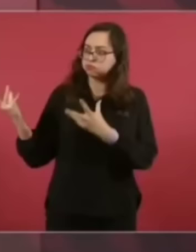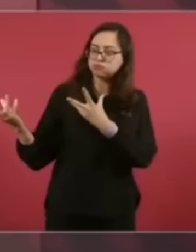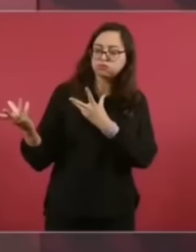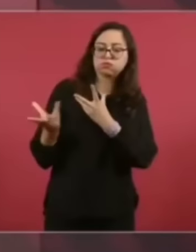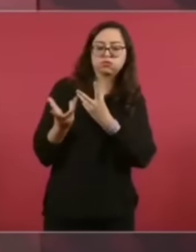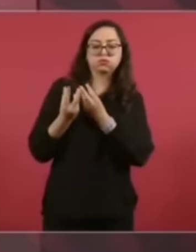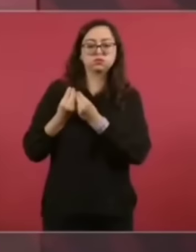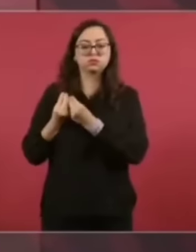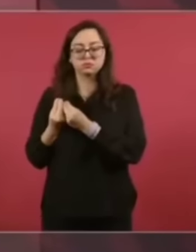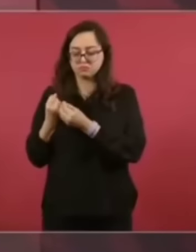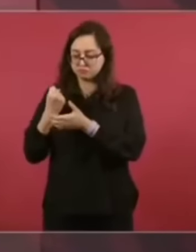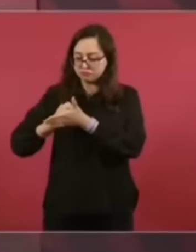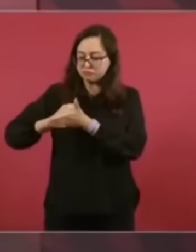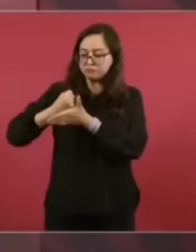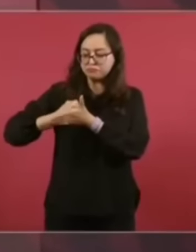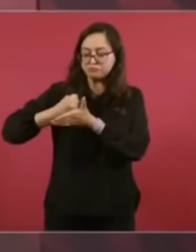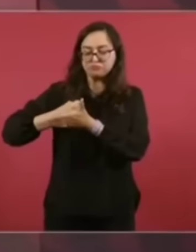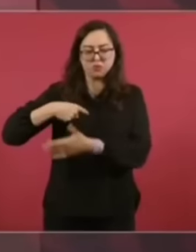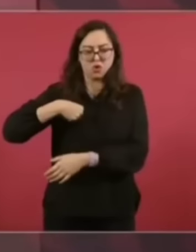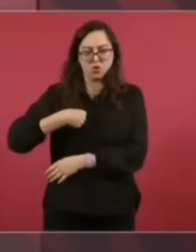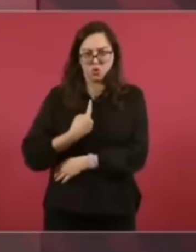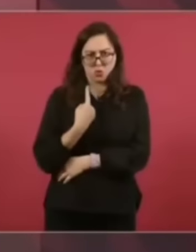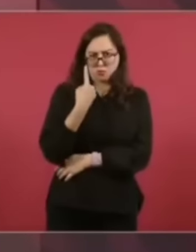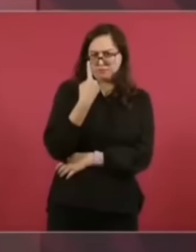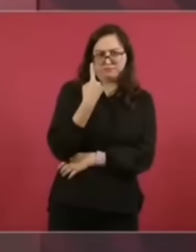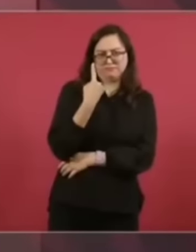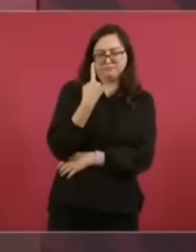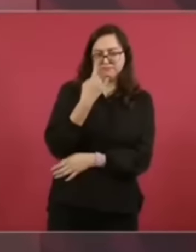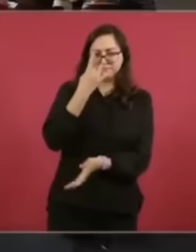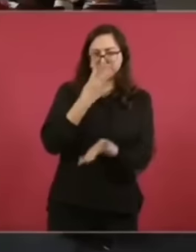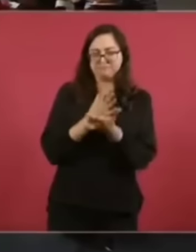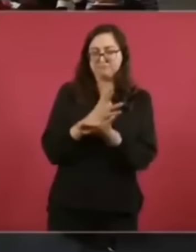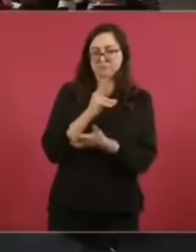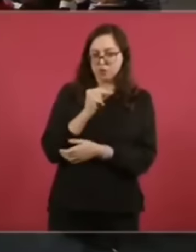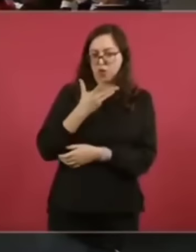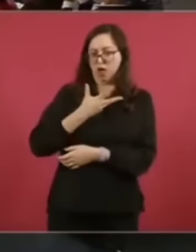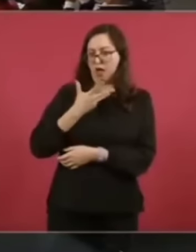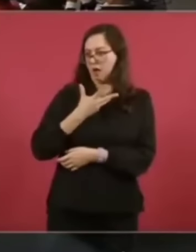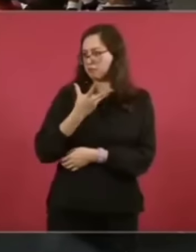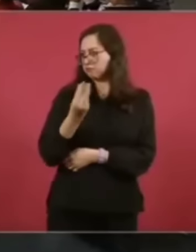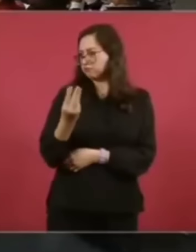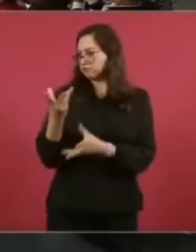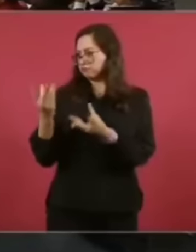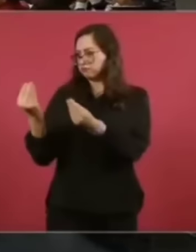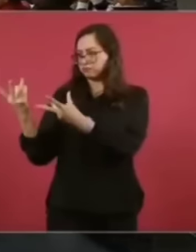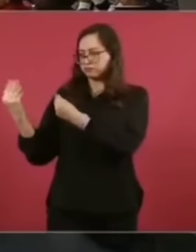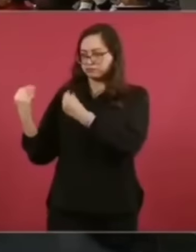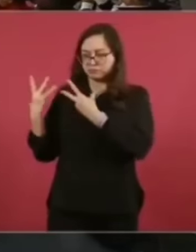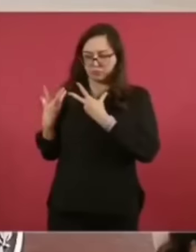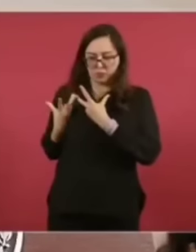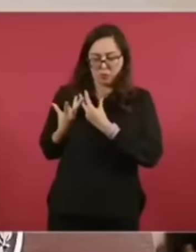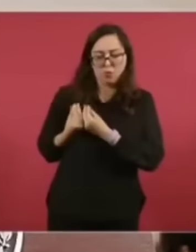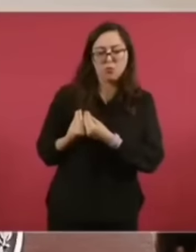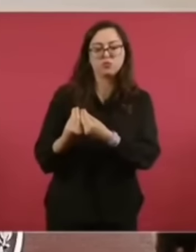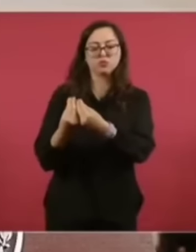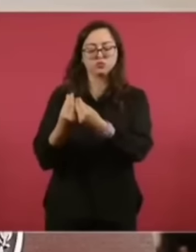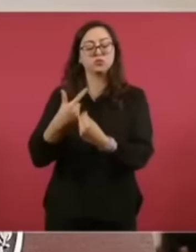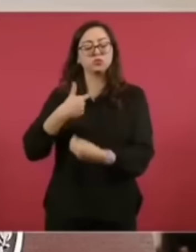de los autores de esta obra, pero no el único. A mí me tocó encabezar esta lucha,